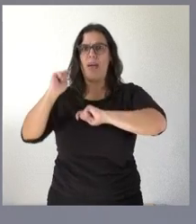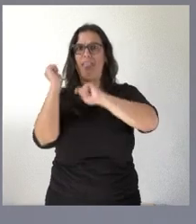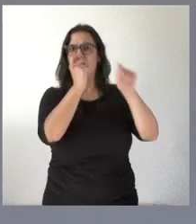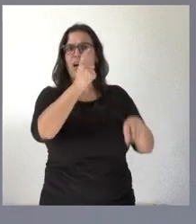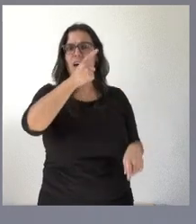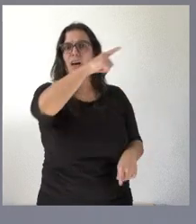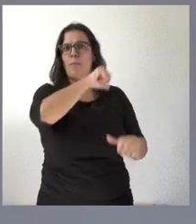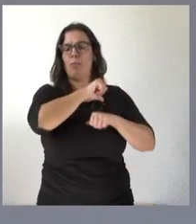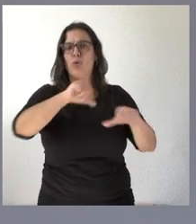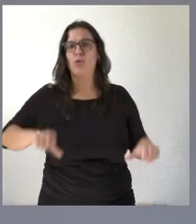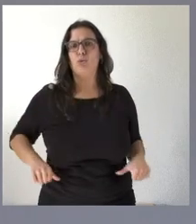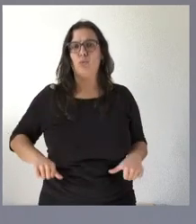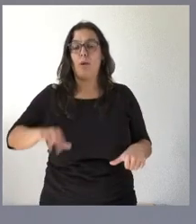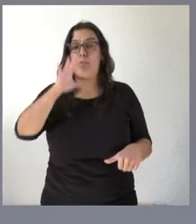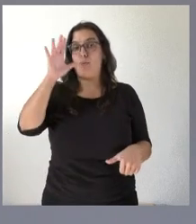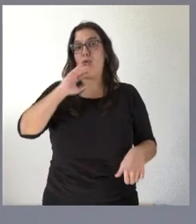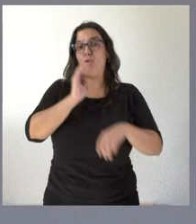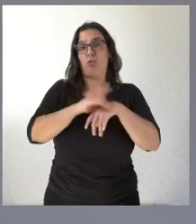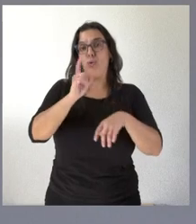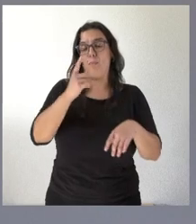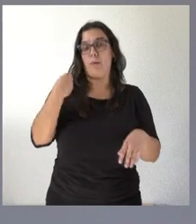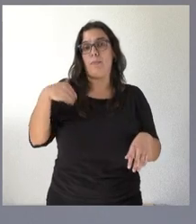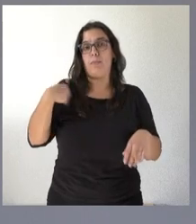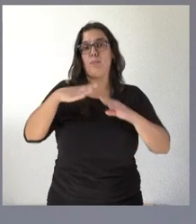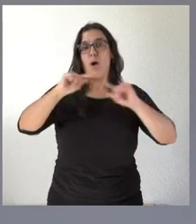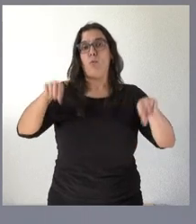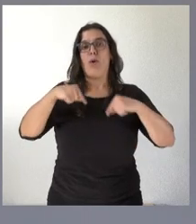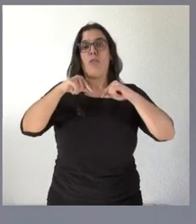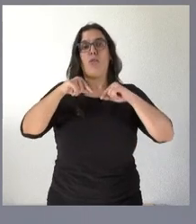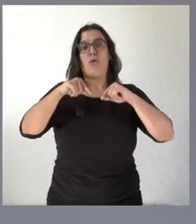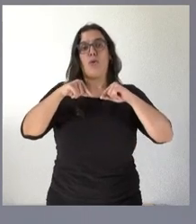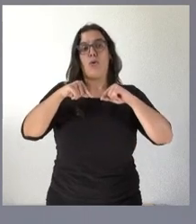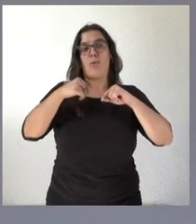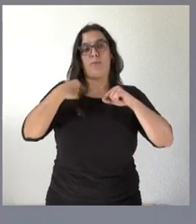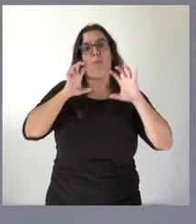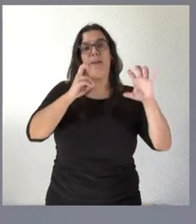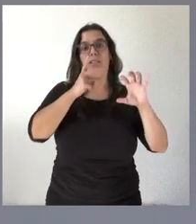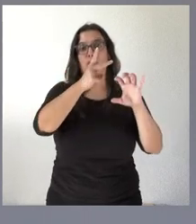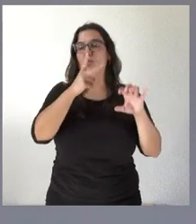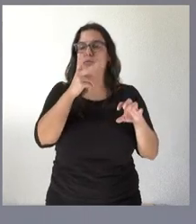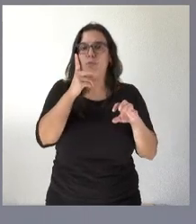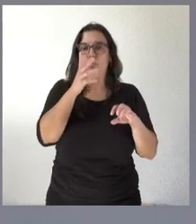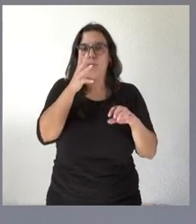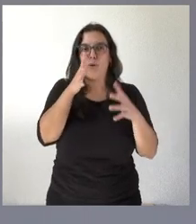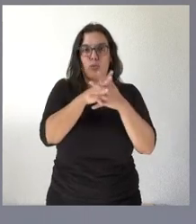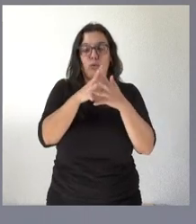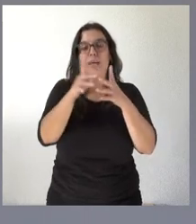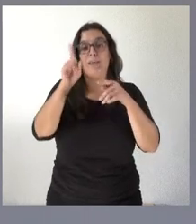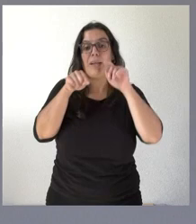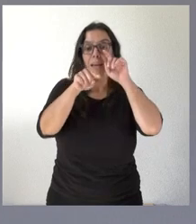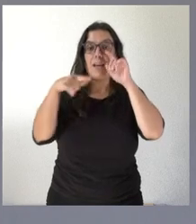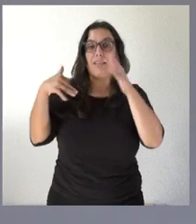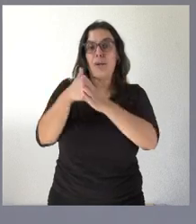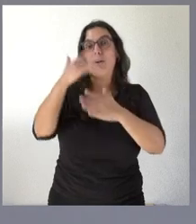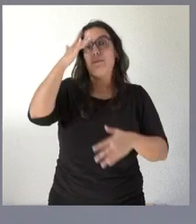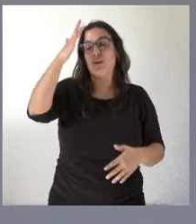no del hecho del cumplimiento del tratado internacional diría yo sino sobre todo por la ausencia de estas infraestructuras y claro la ideología yo creo que ha amparado